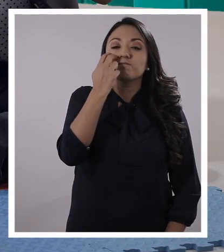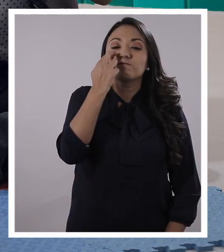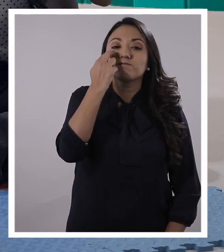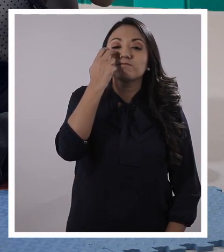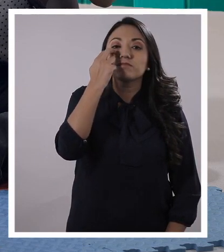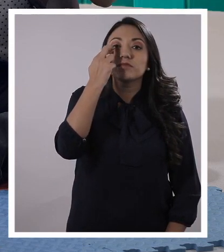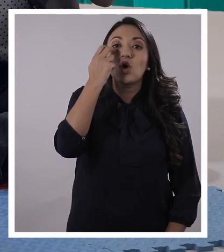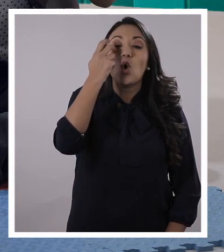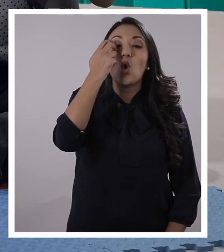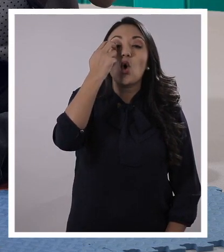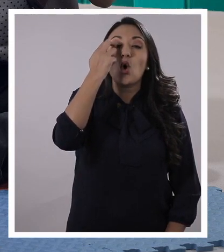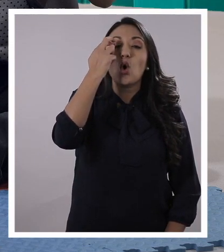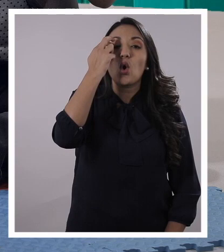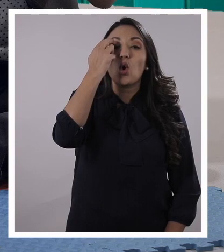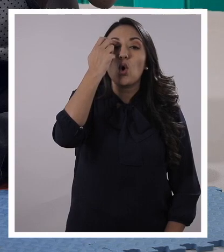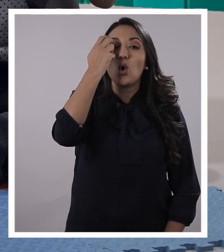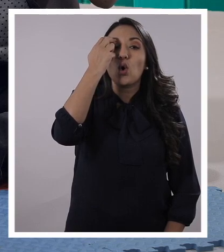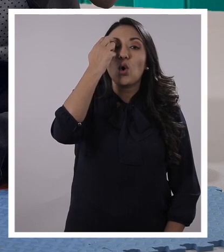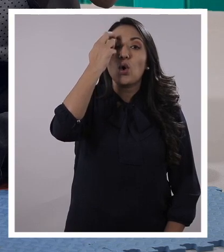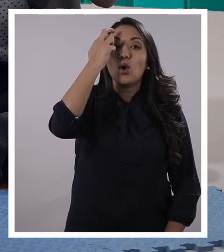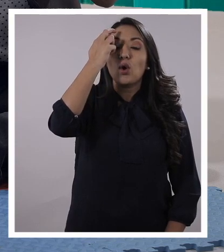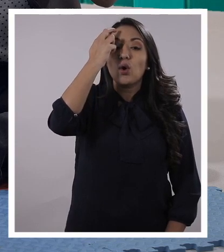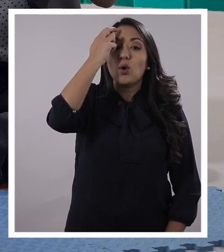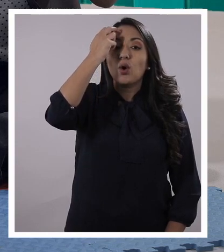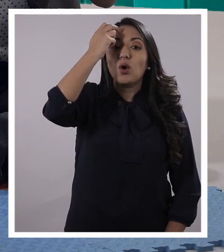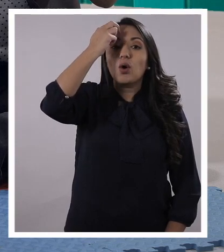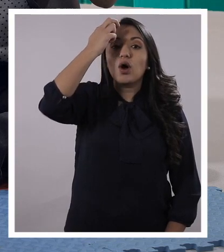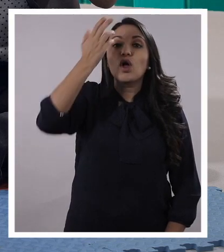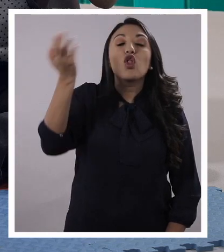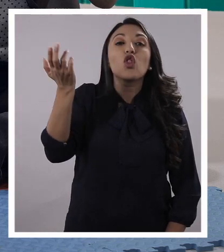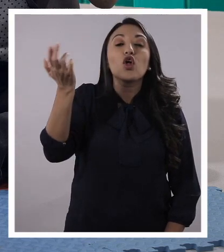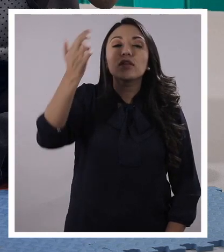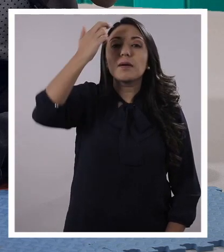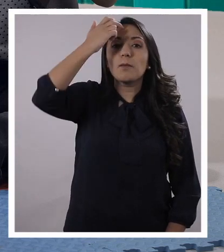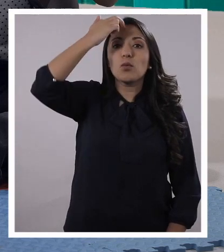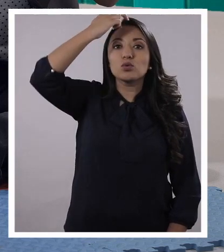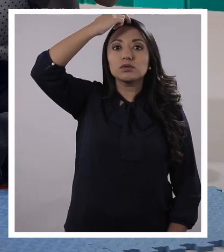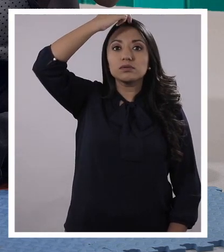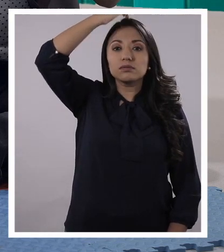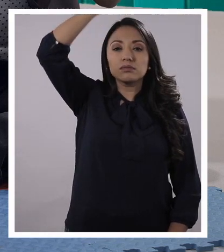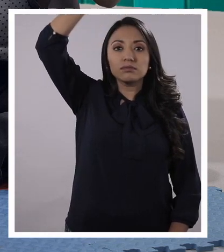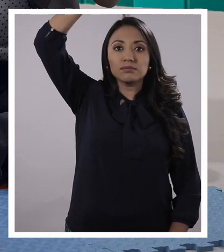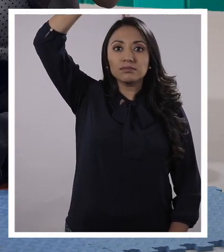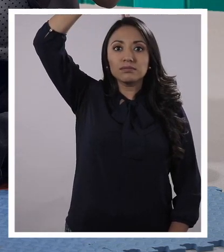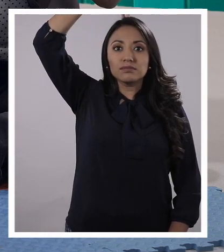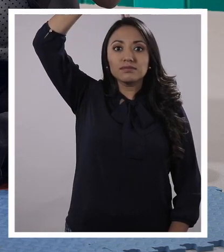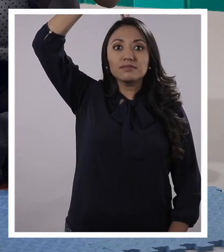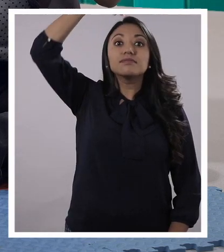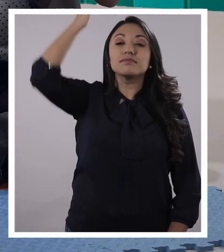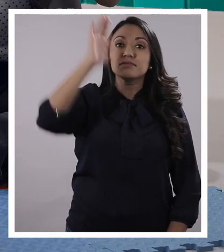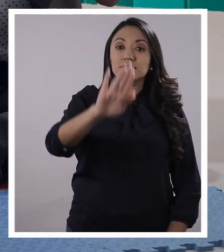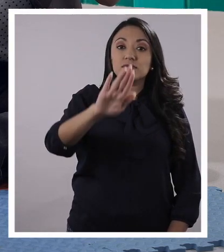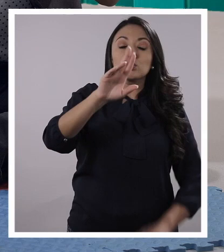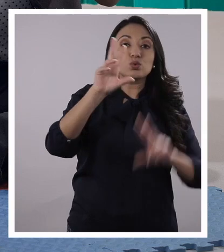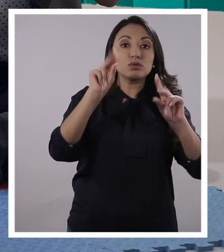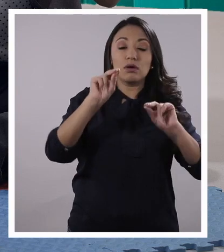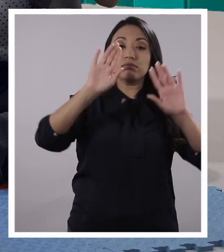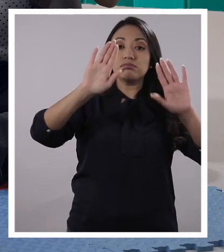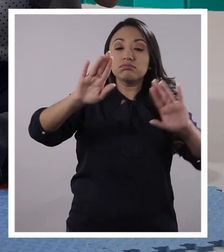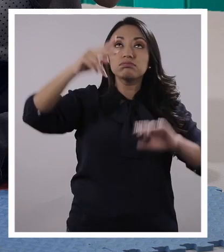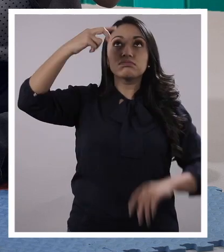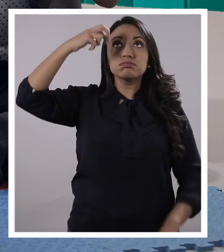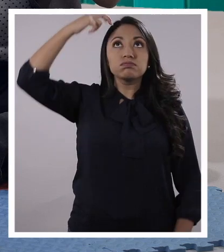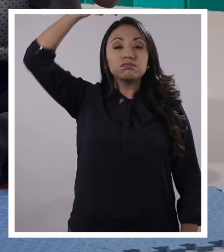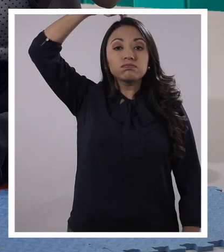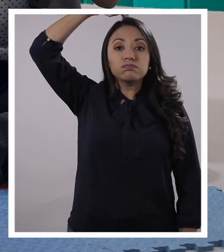abran los ojos. Y la hormiguita llega a la punta de la cabeza. Está ahí. Así que usted, sin abrir los ojos, con